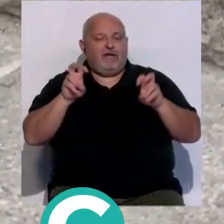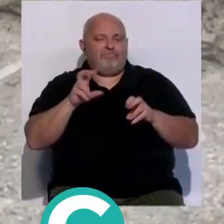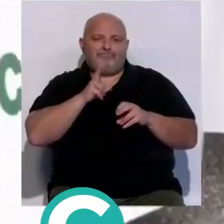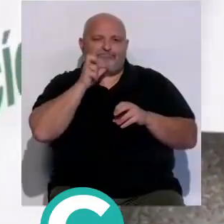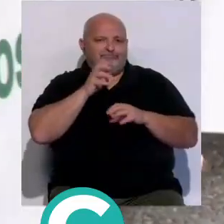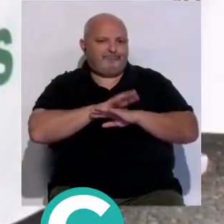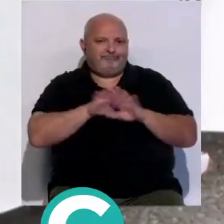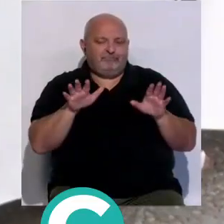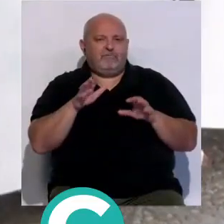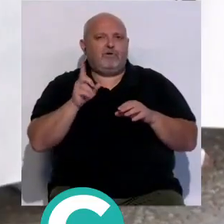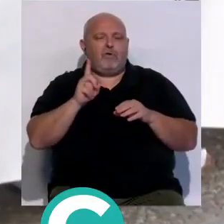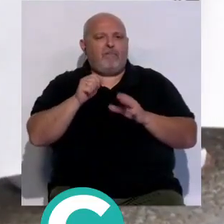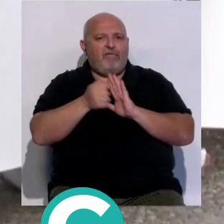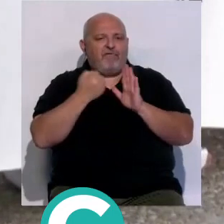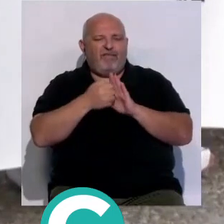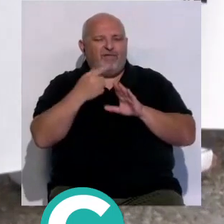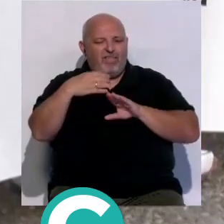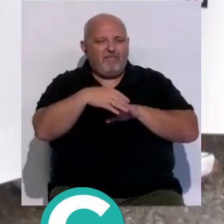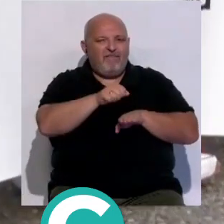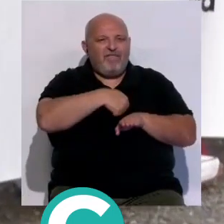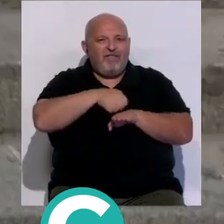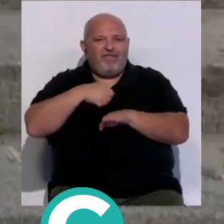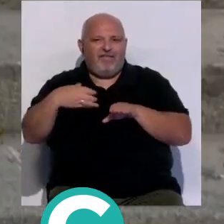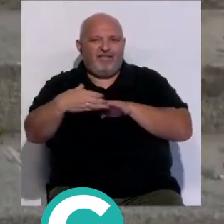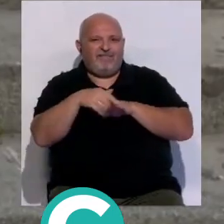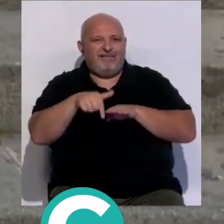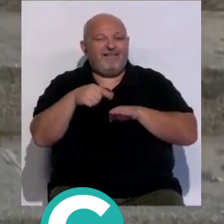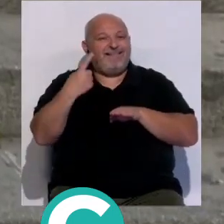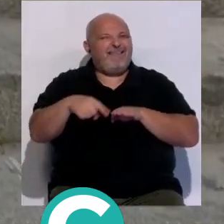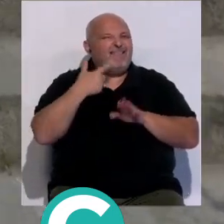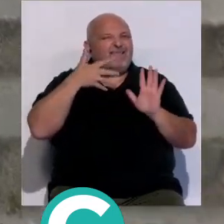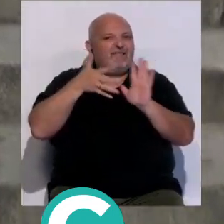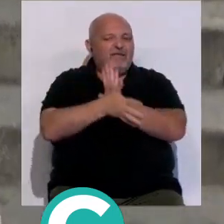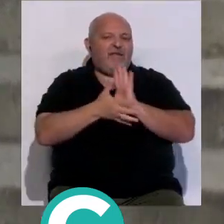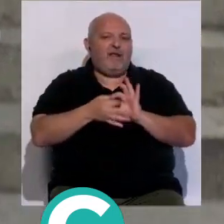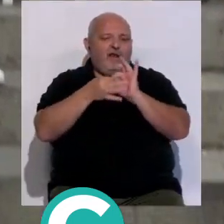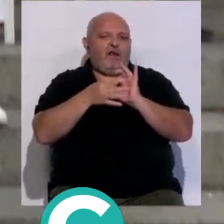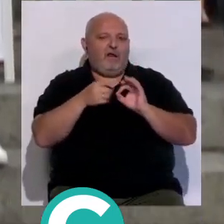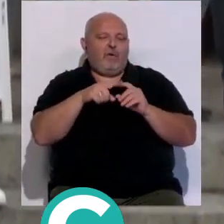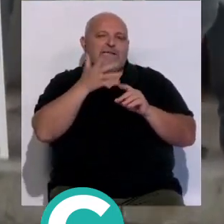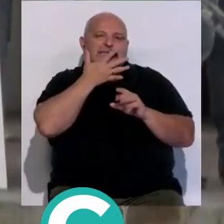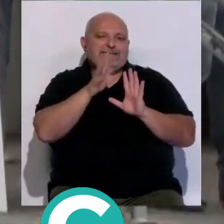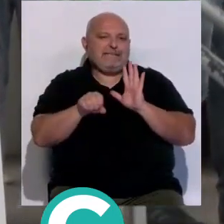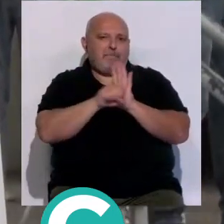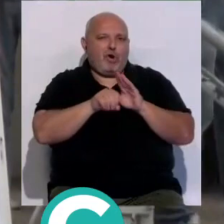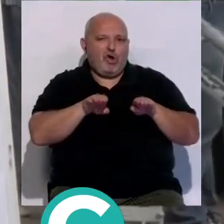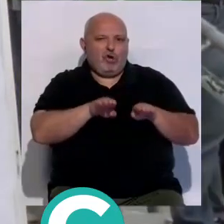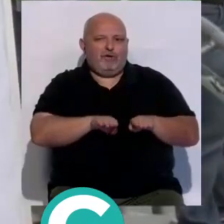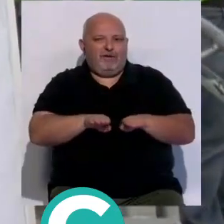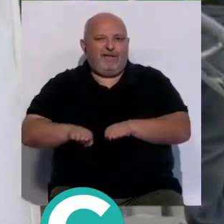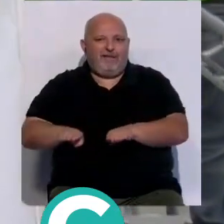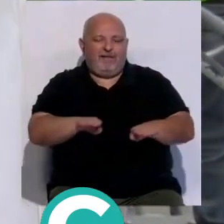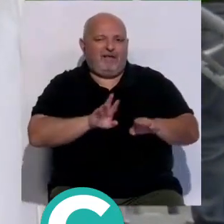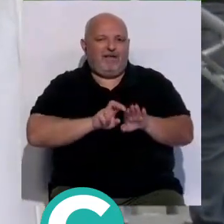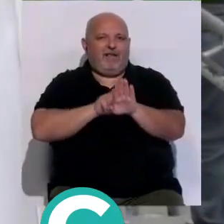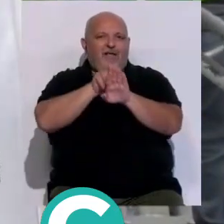nefasta No más zuecos vacíos es su denuncia Zuecos que hoy lo han estado en modo simbólico en las escaleras de